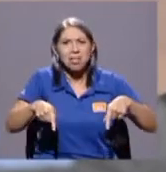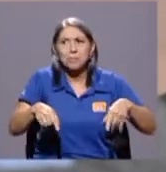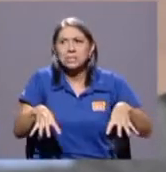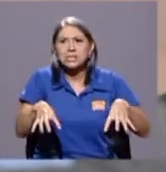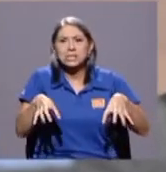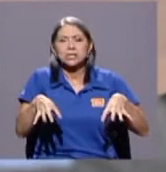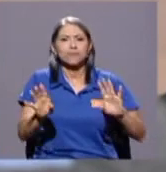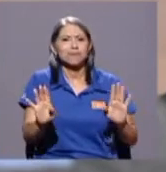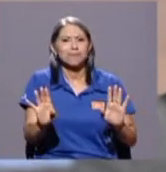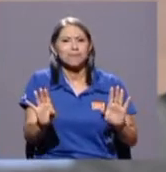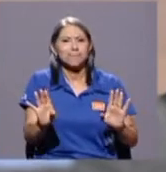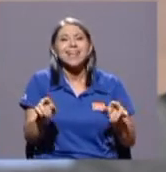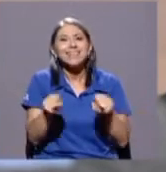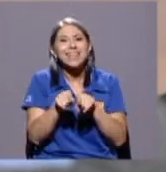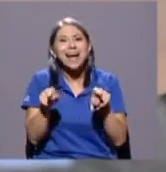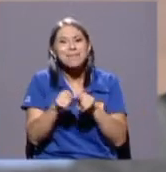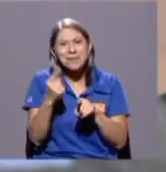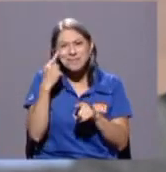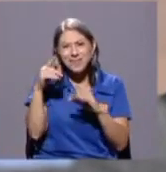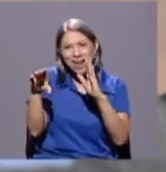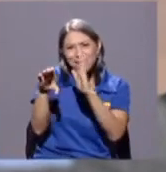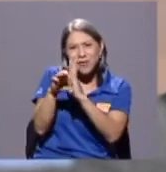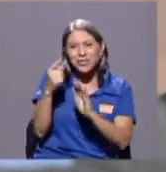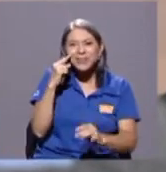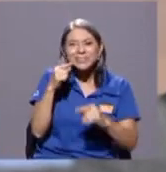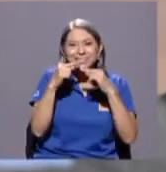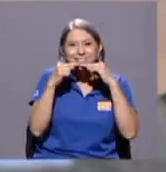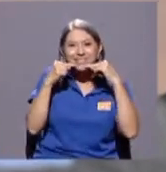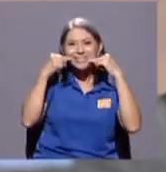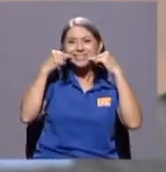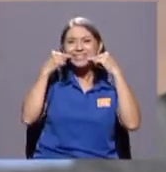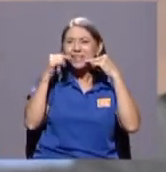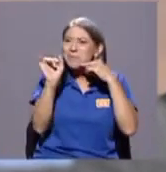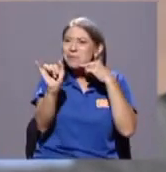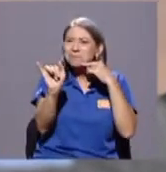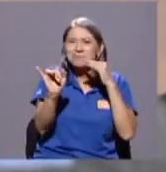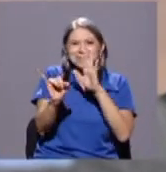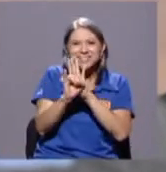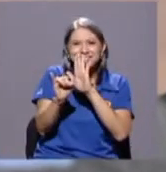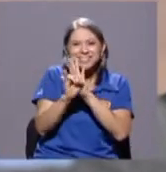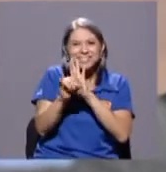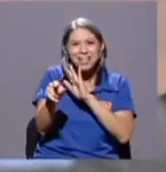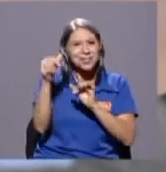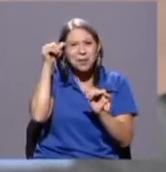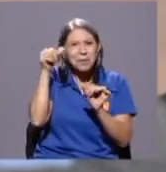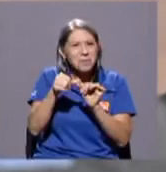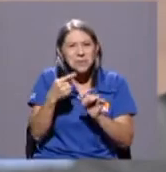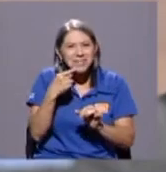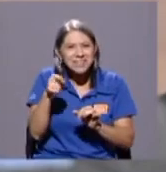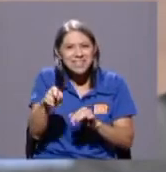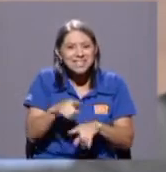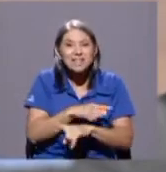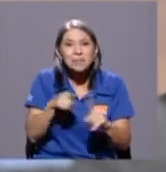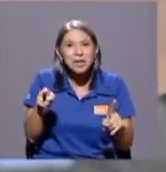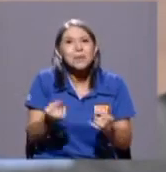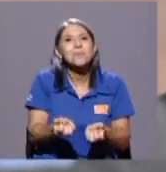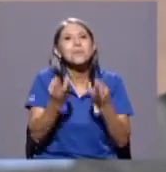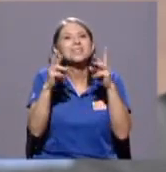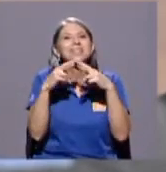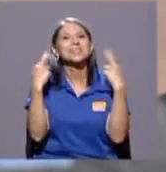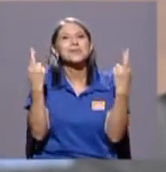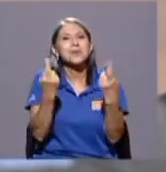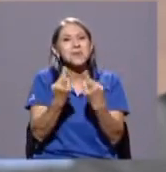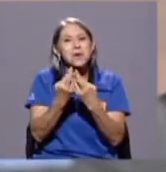La risilla esa que tiene en la foto me parece que es muy él. No me acuerdo qué estaba diciendo porque fueron muchas reuniones de facultad